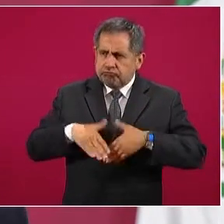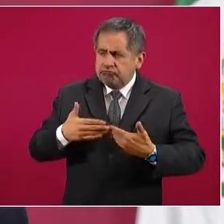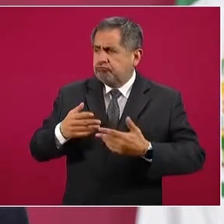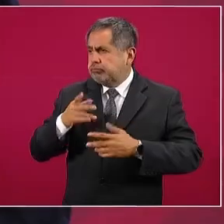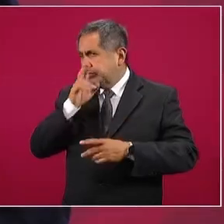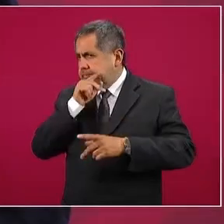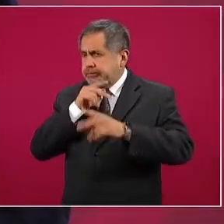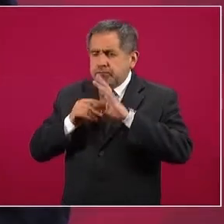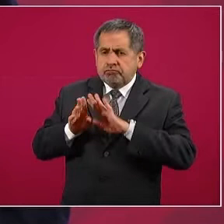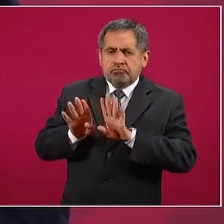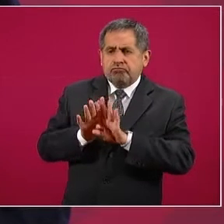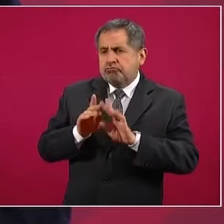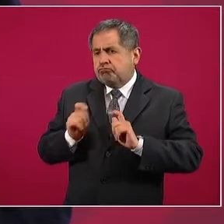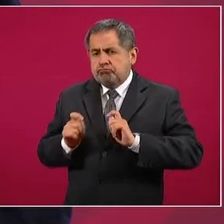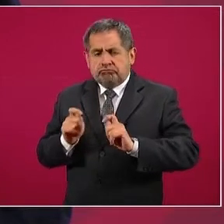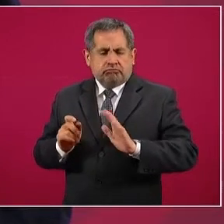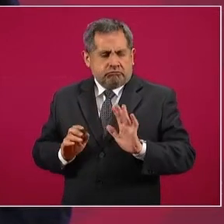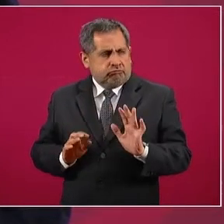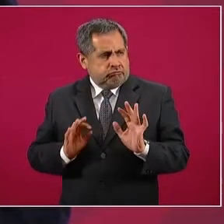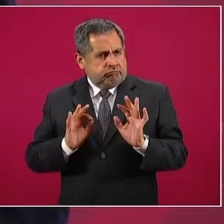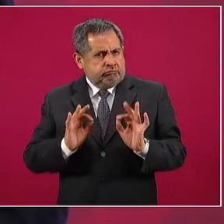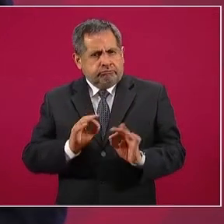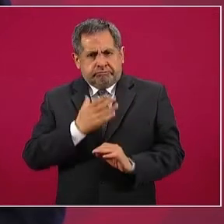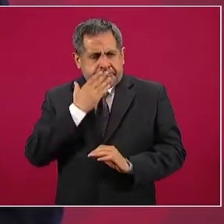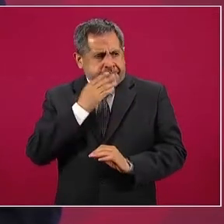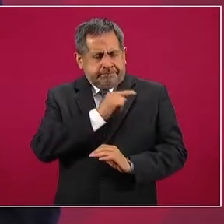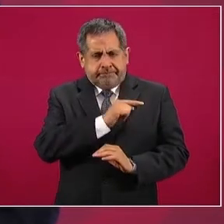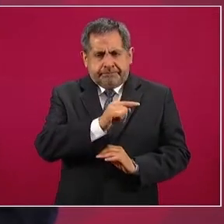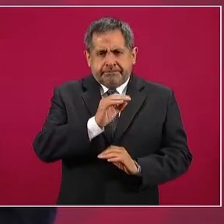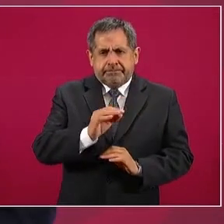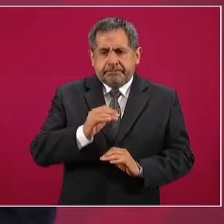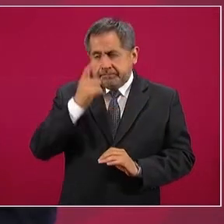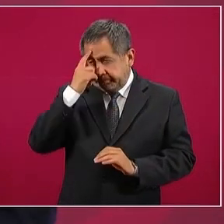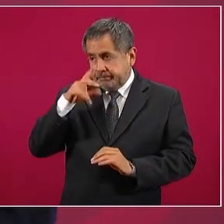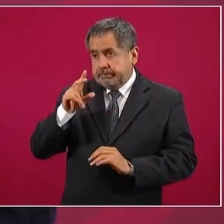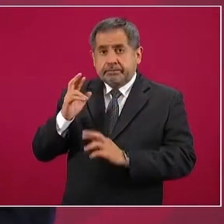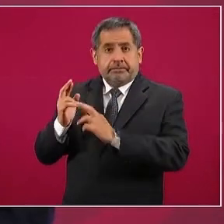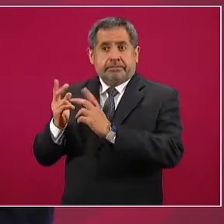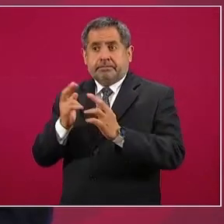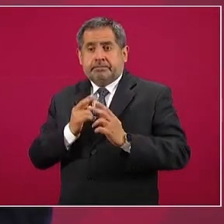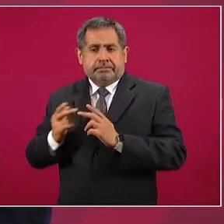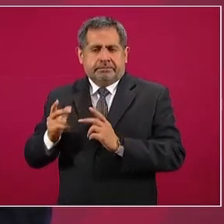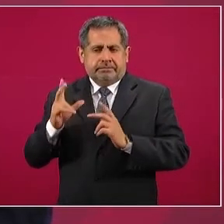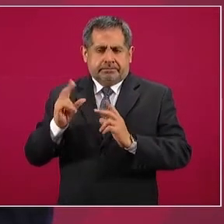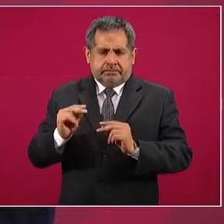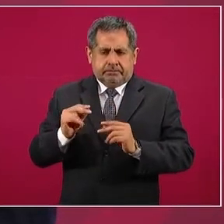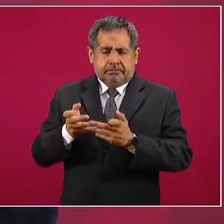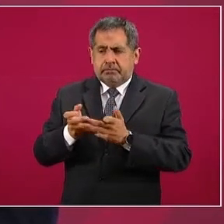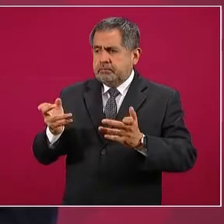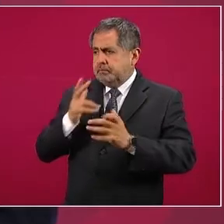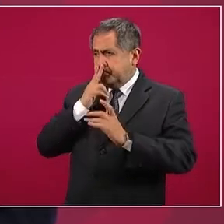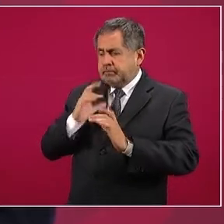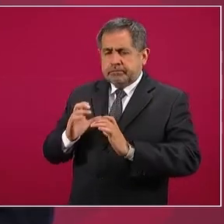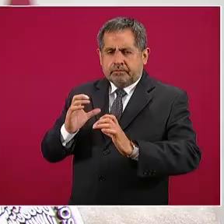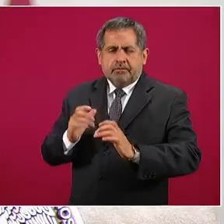por que no se destruya el territorio.